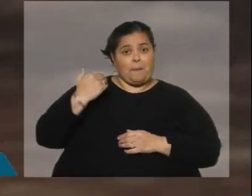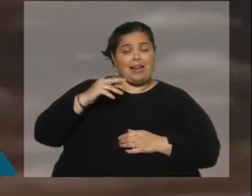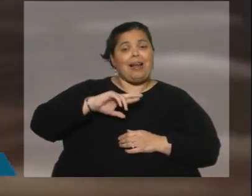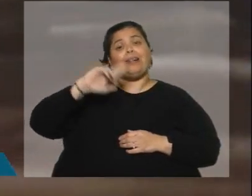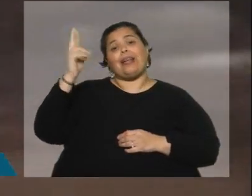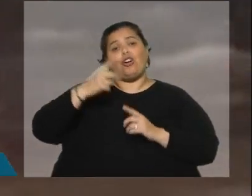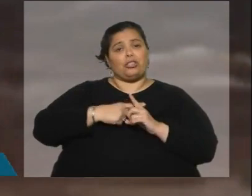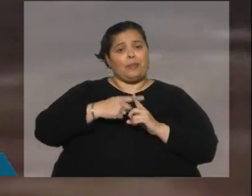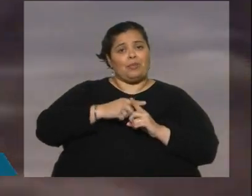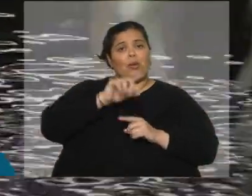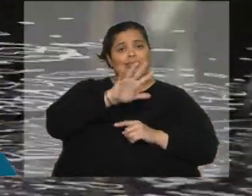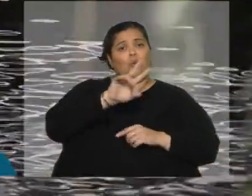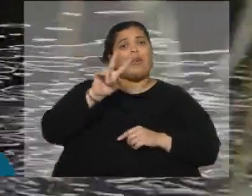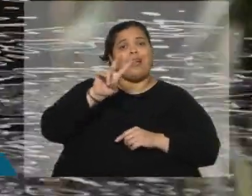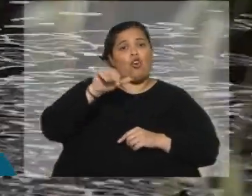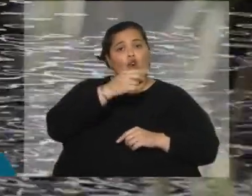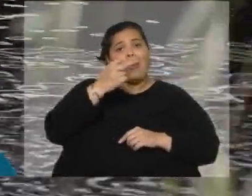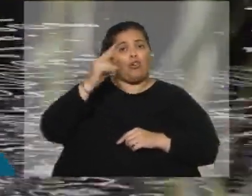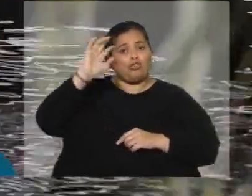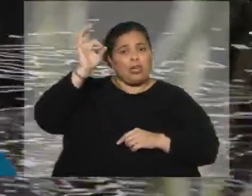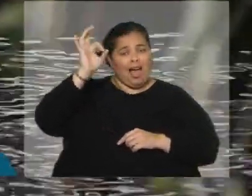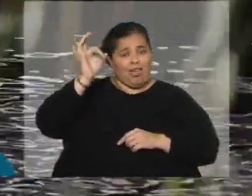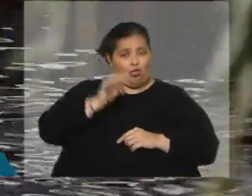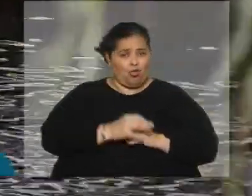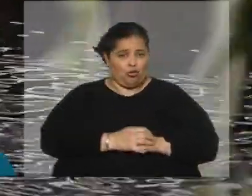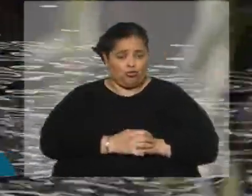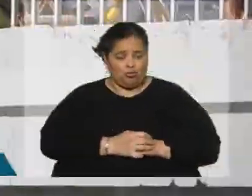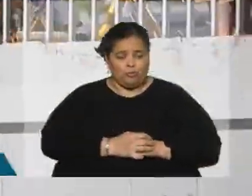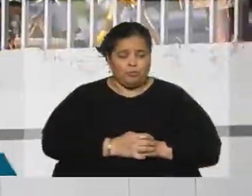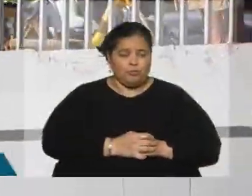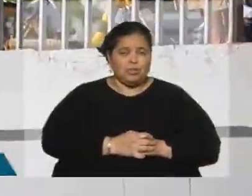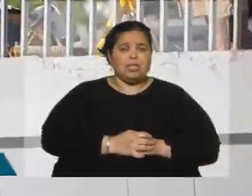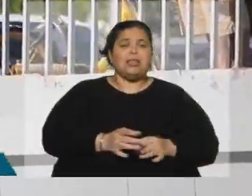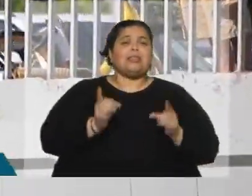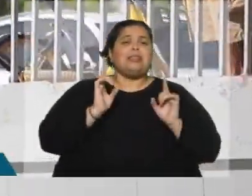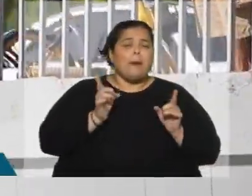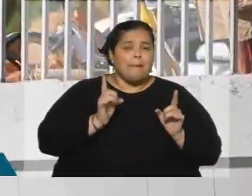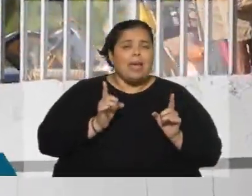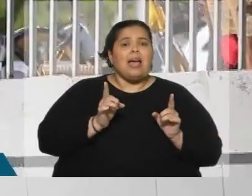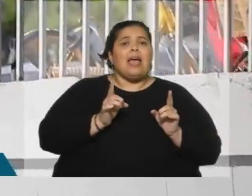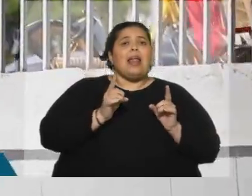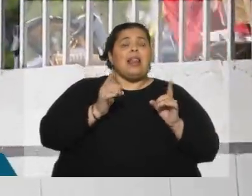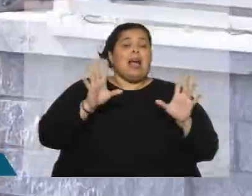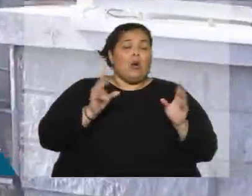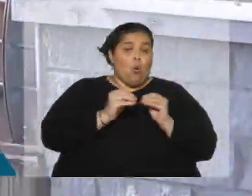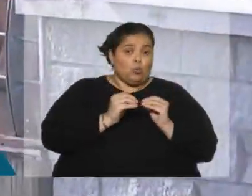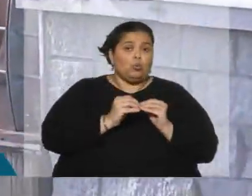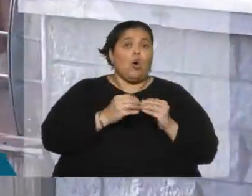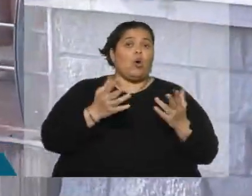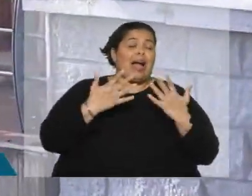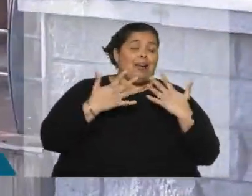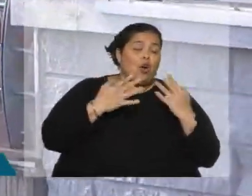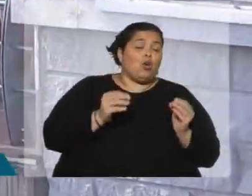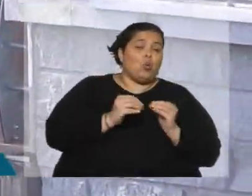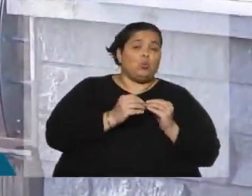temperatura de 52,2 grados en la provincia occidental de Xinjiang. Mientras, la combinación récord de calor y humedad hizo que la